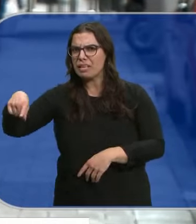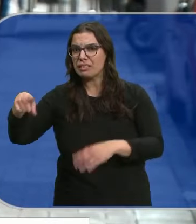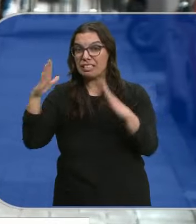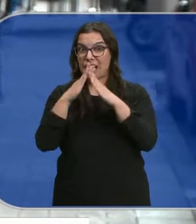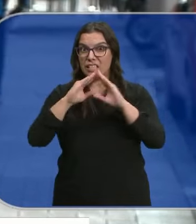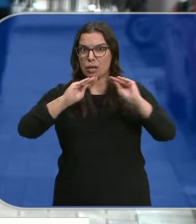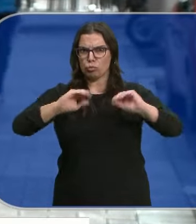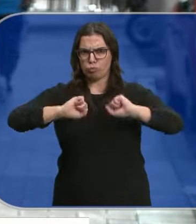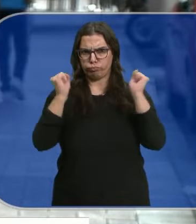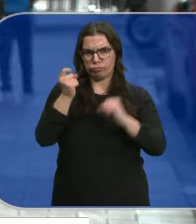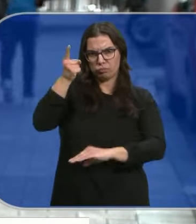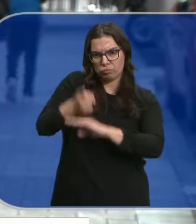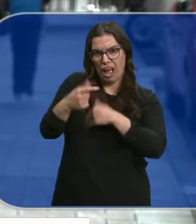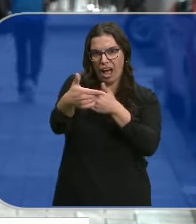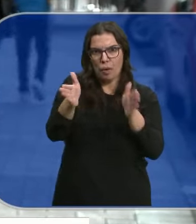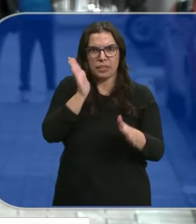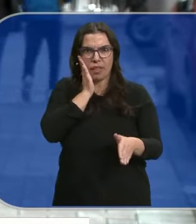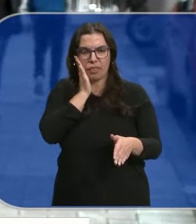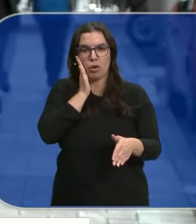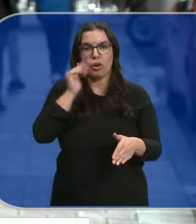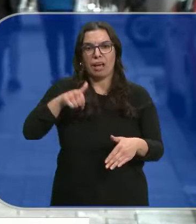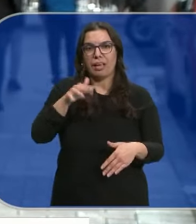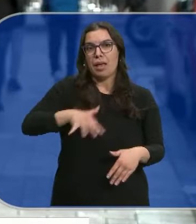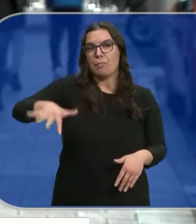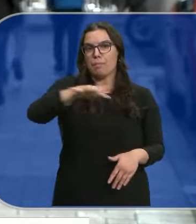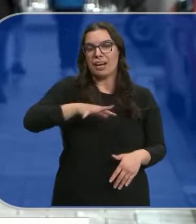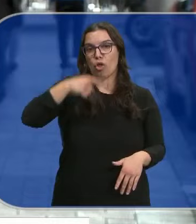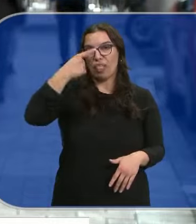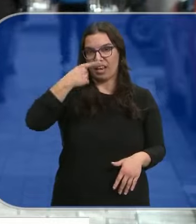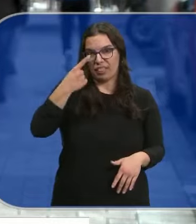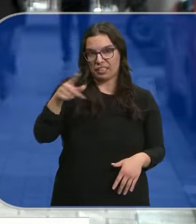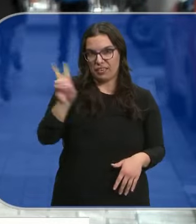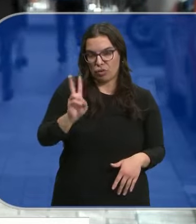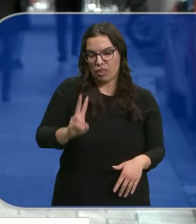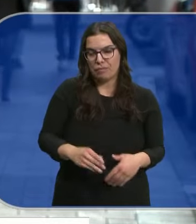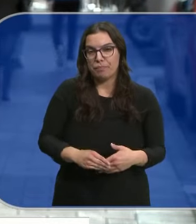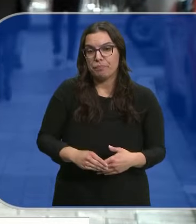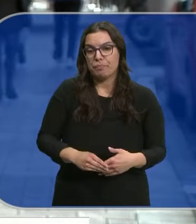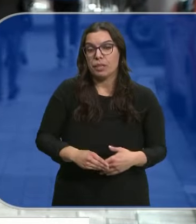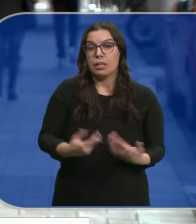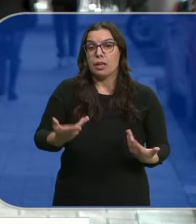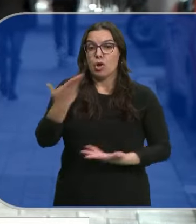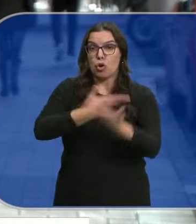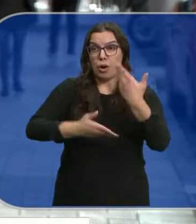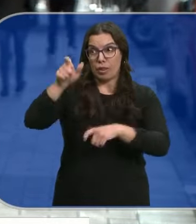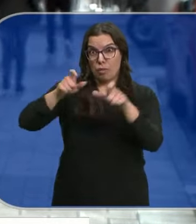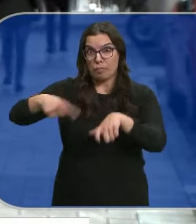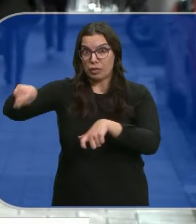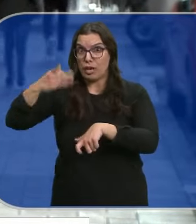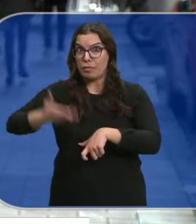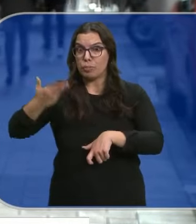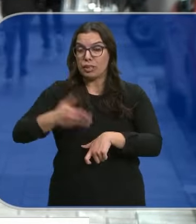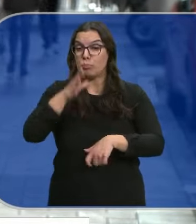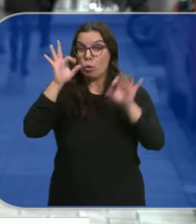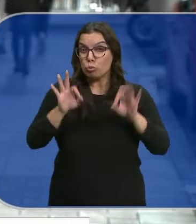Encerrada en una habitación En su casa Aquí en el barrio de las Delicias De Valladolid Ha sido importante la colaboración ciudadana